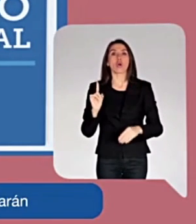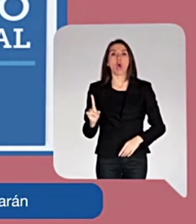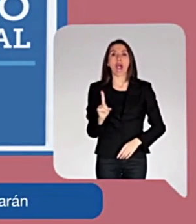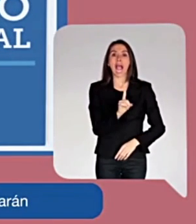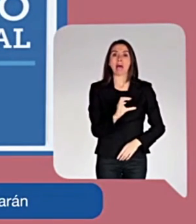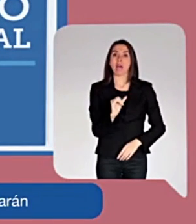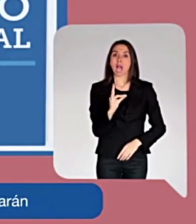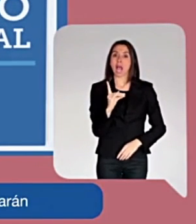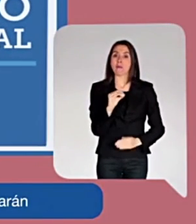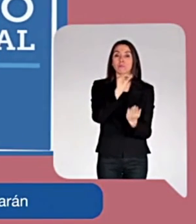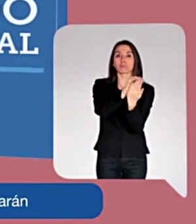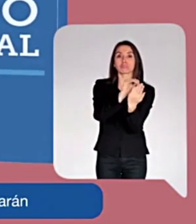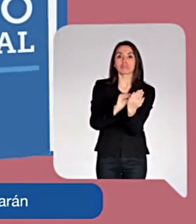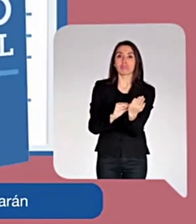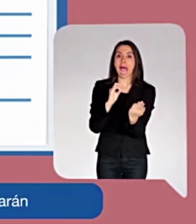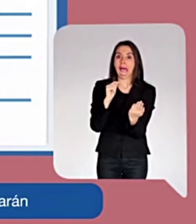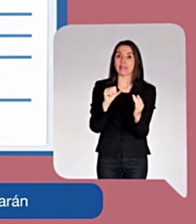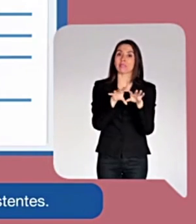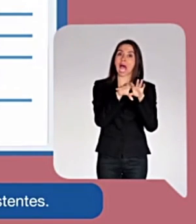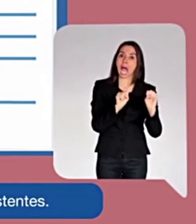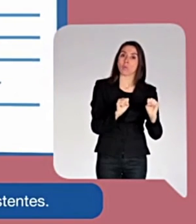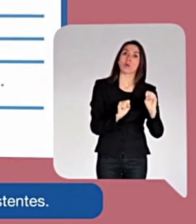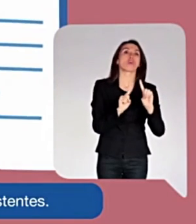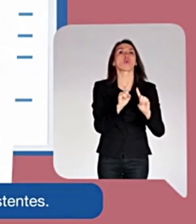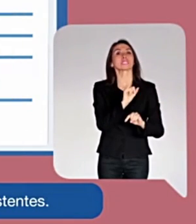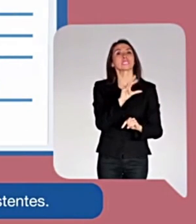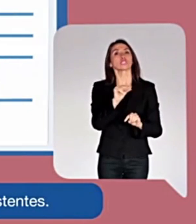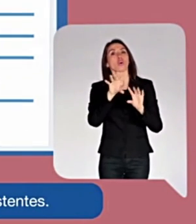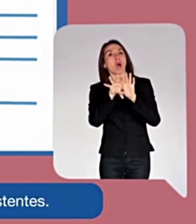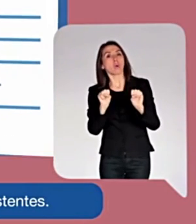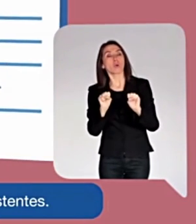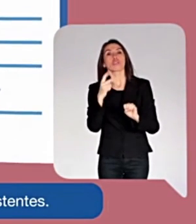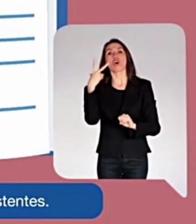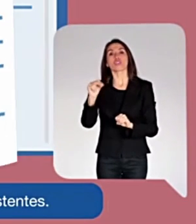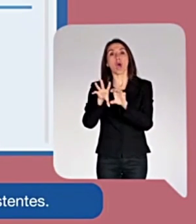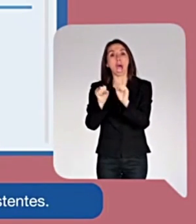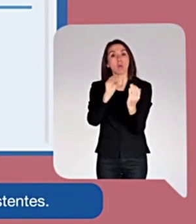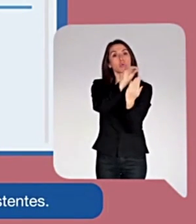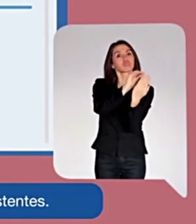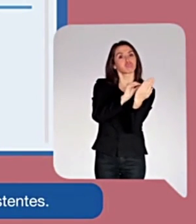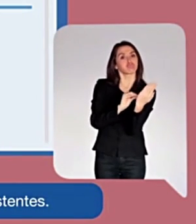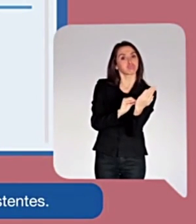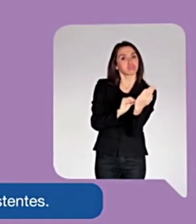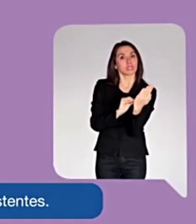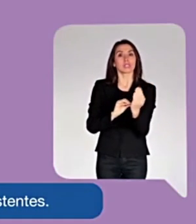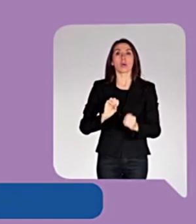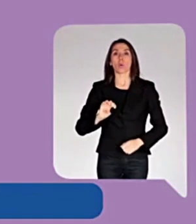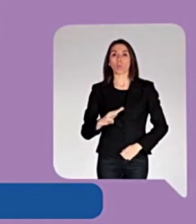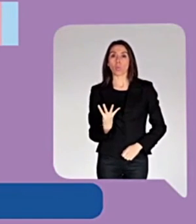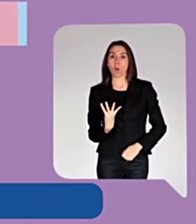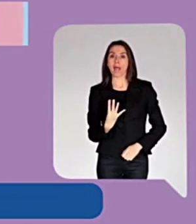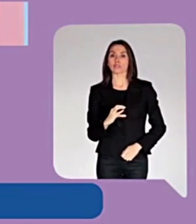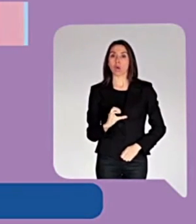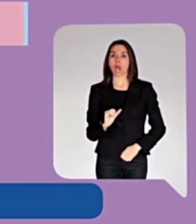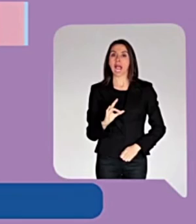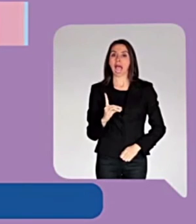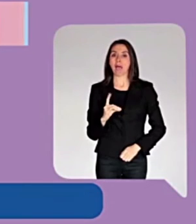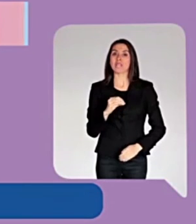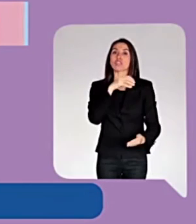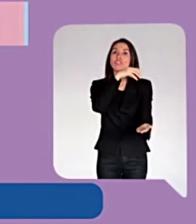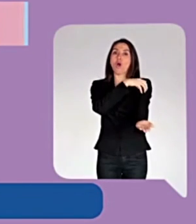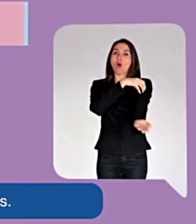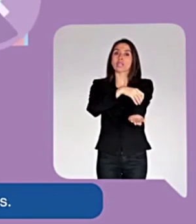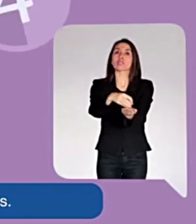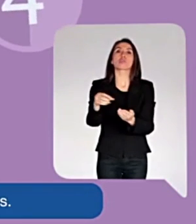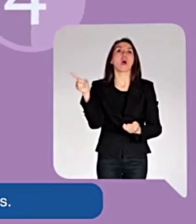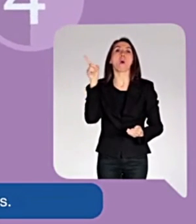cada Cabildo se levantará un acta donde se expresarán acuerdos, acuerdos parciales y desacuerdos entre los asistentes. 4. Cabildo